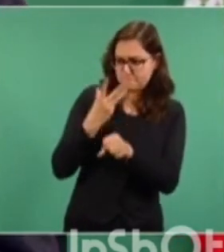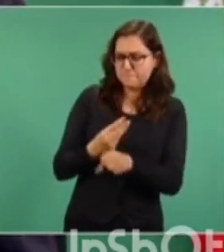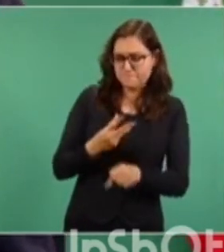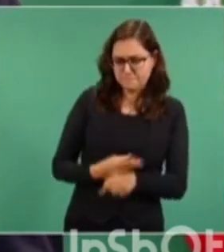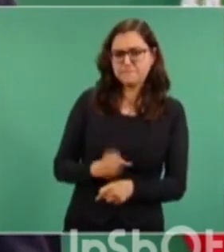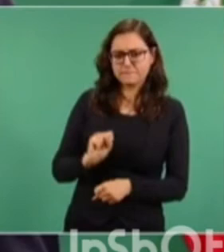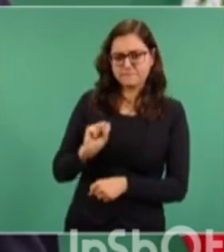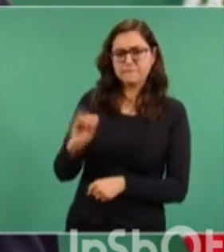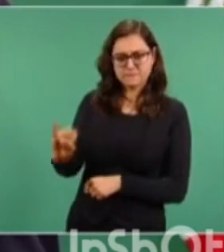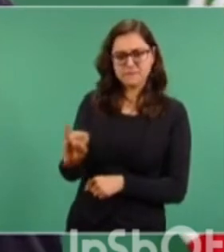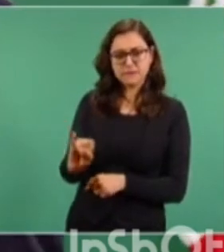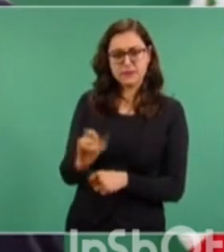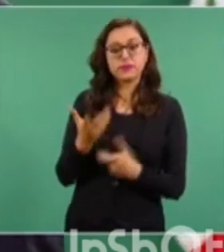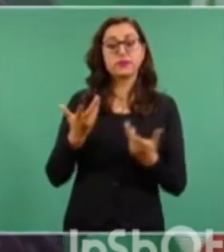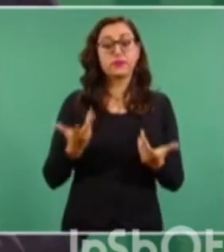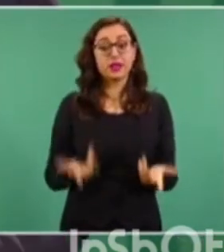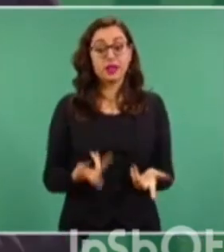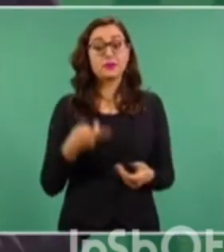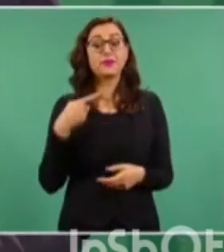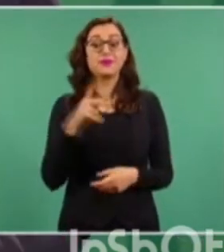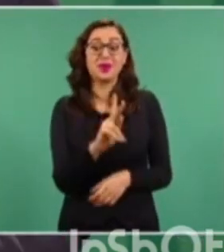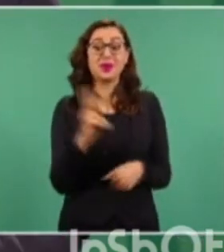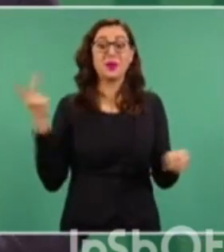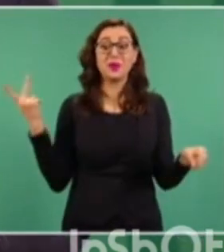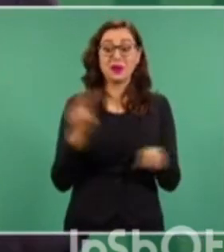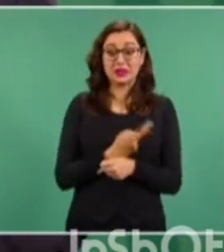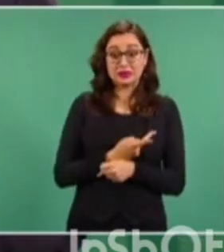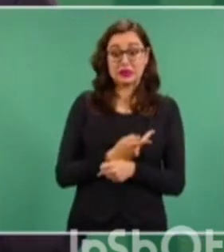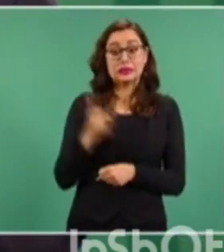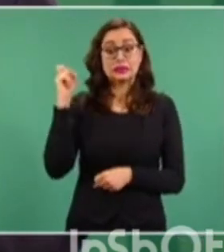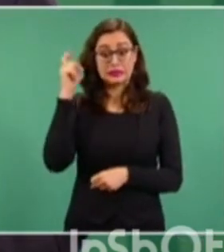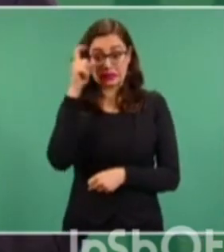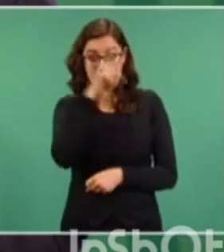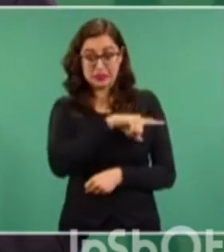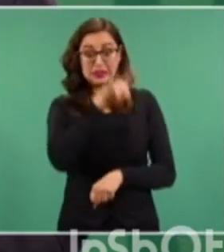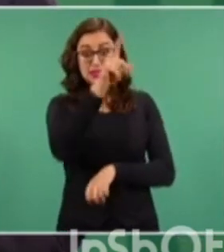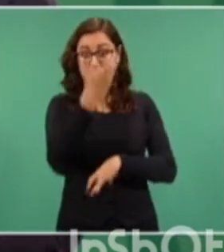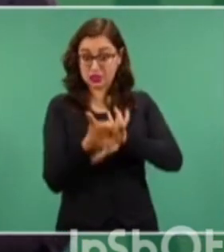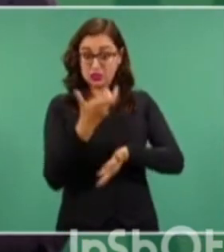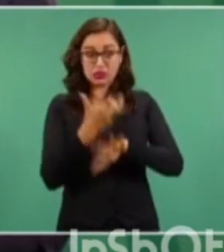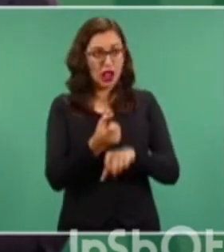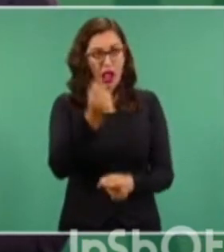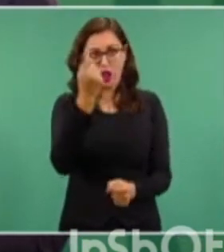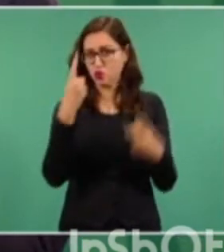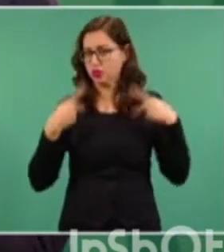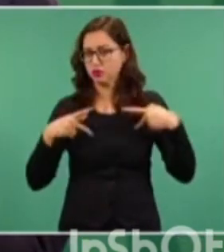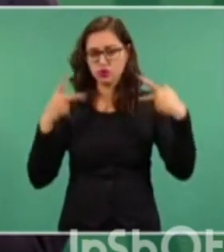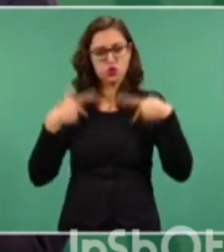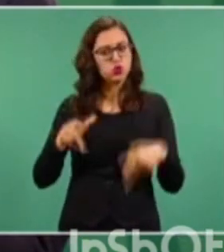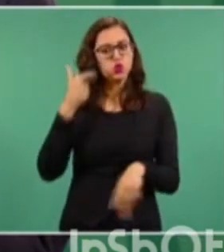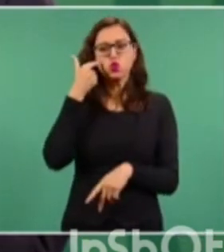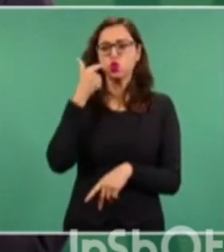que tenían que enfrentar oposición al interior de Estados Unidos, pero que ya habían tomado esa decisión.